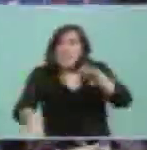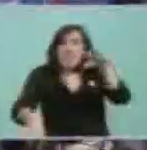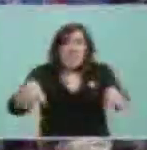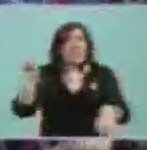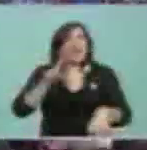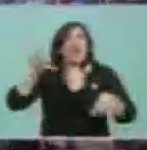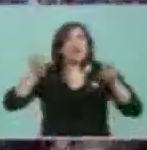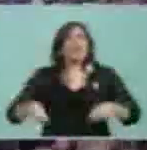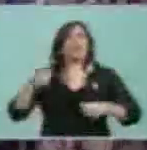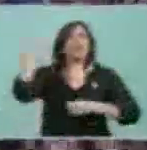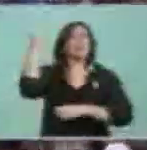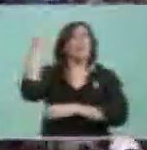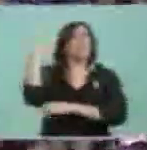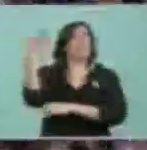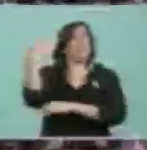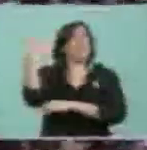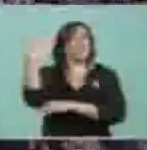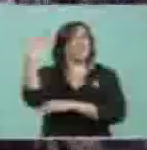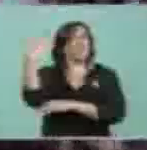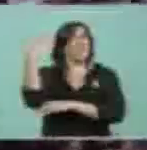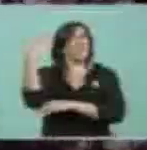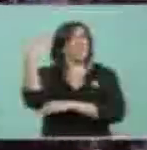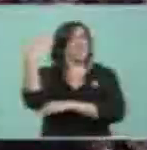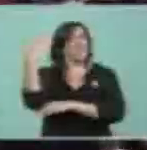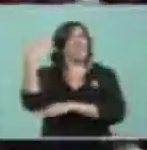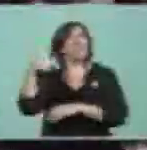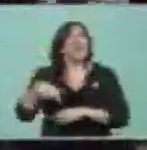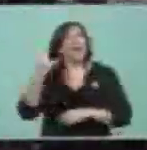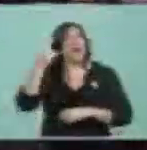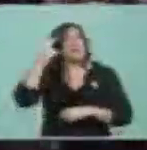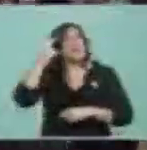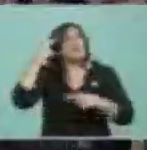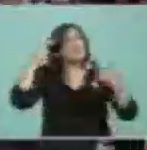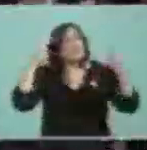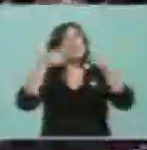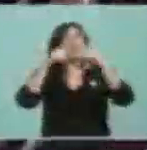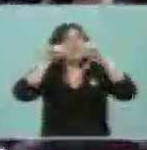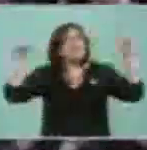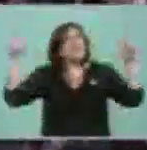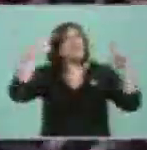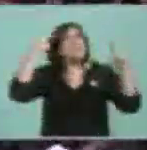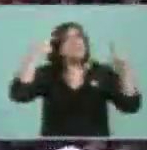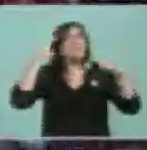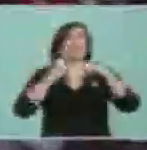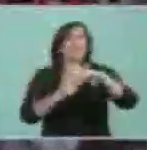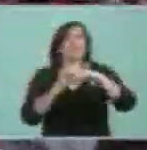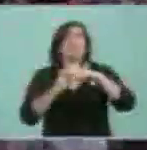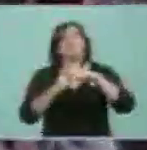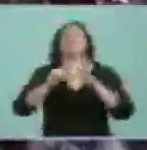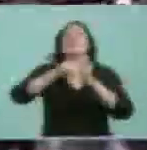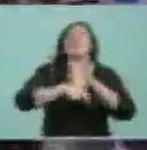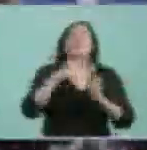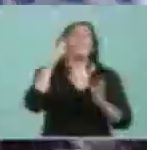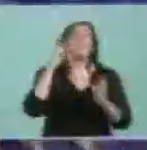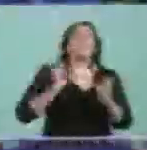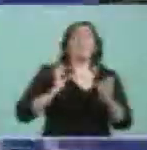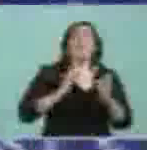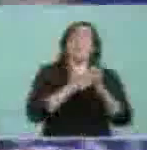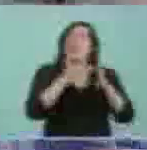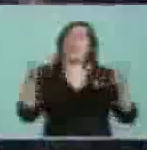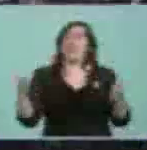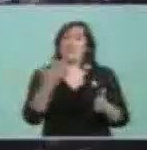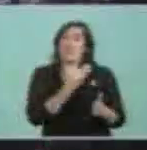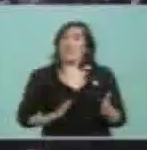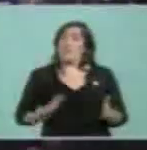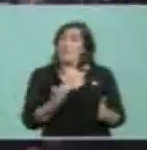con banderas y con consignas positivas, luego de 9 años de gobierno, cuando uno ve